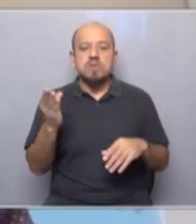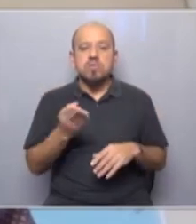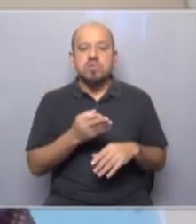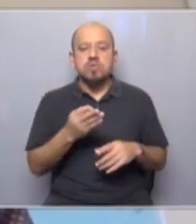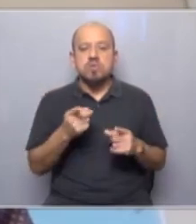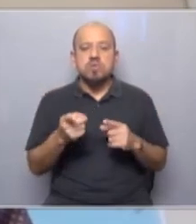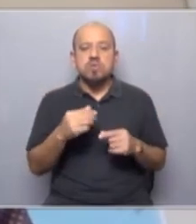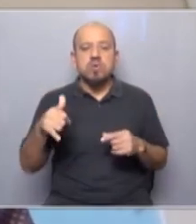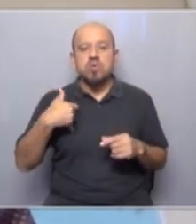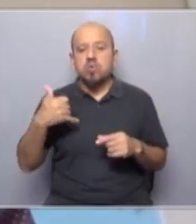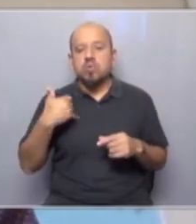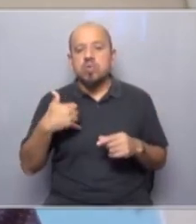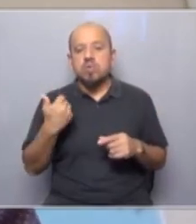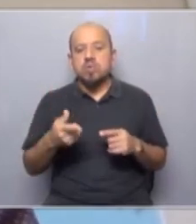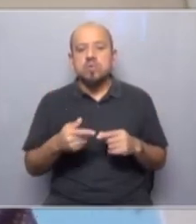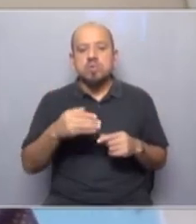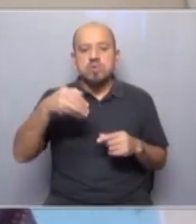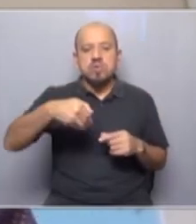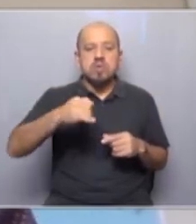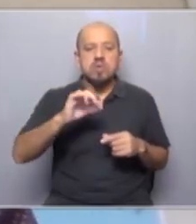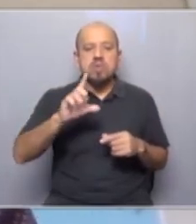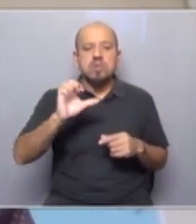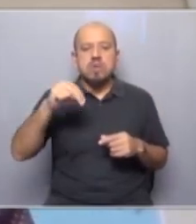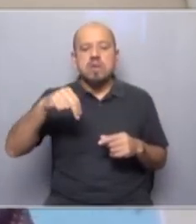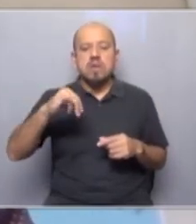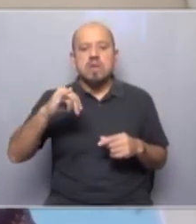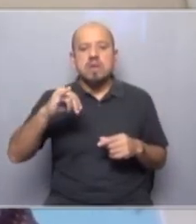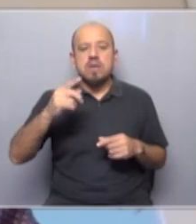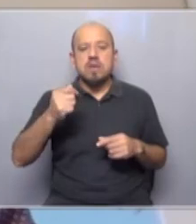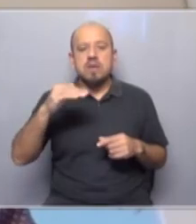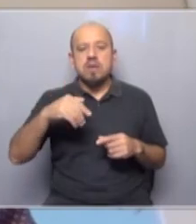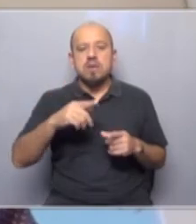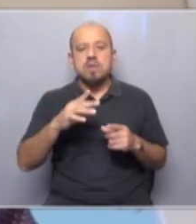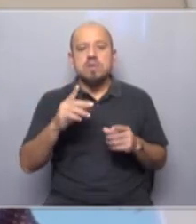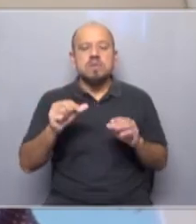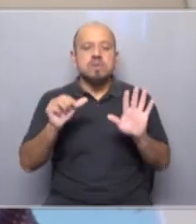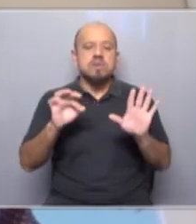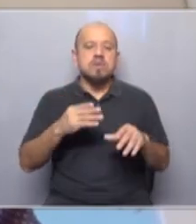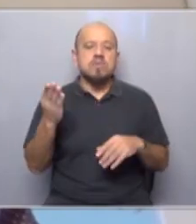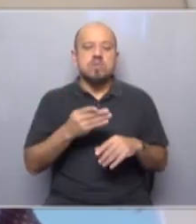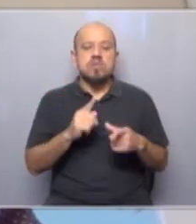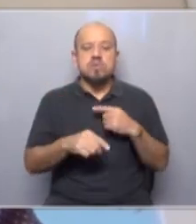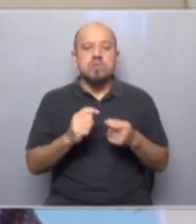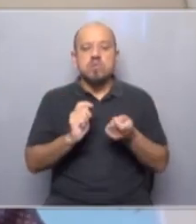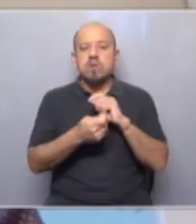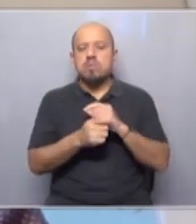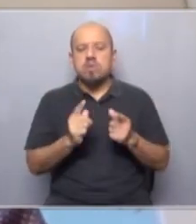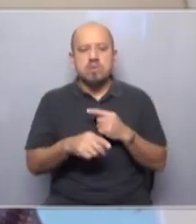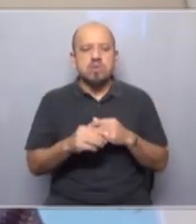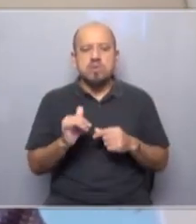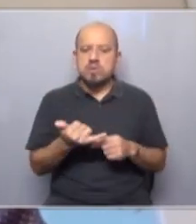de los jóvenes, o sea, los milenios y la generación Z, 60% apoyan un cambio radical